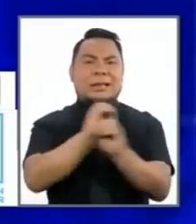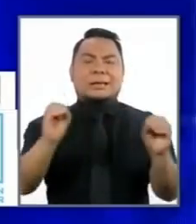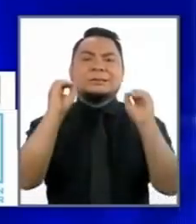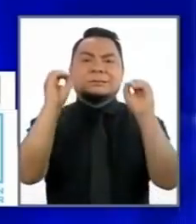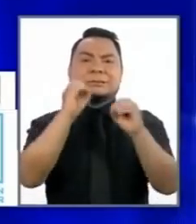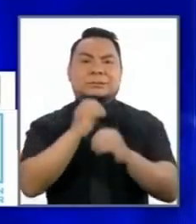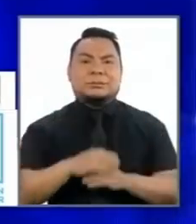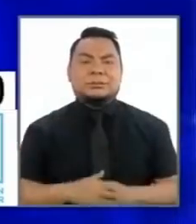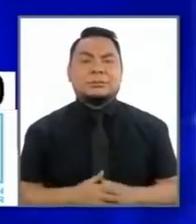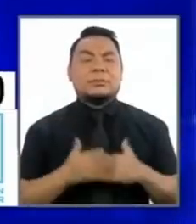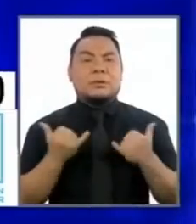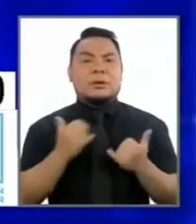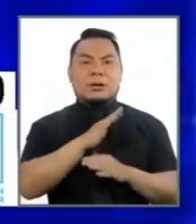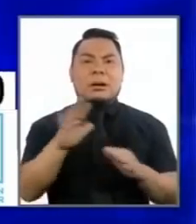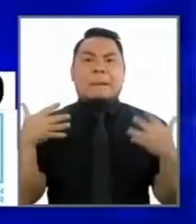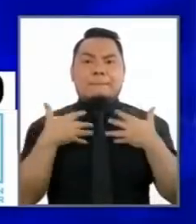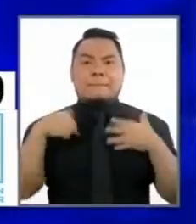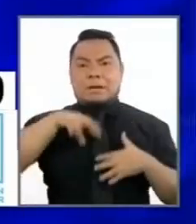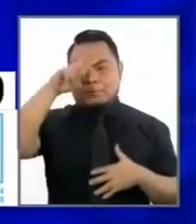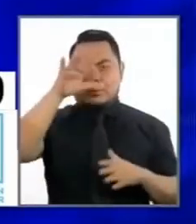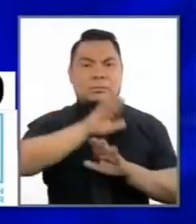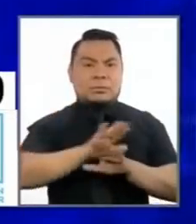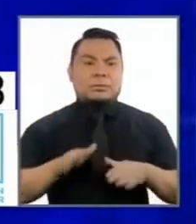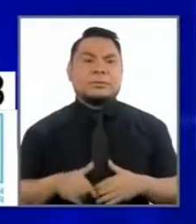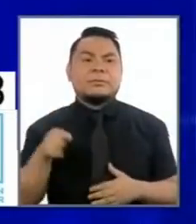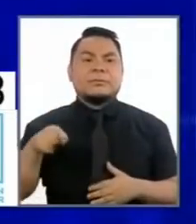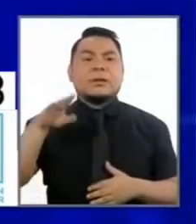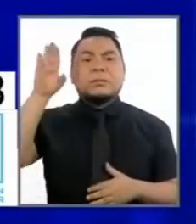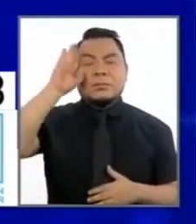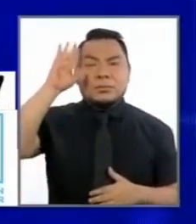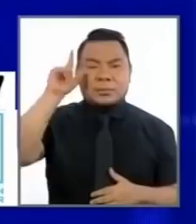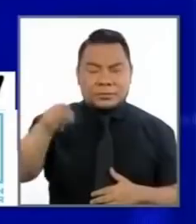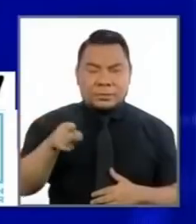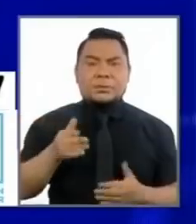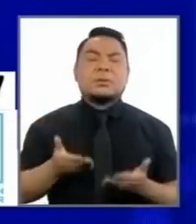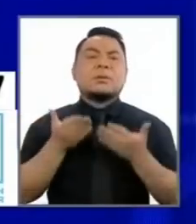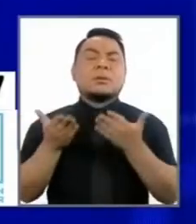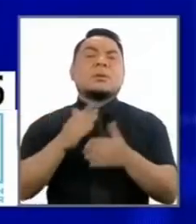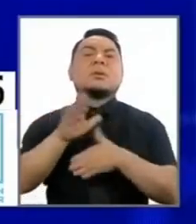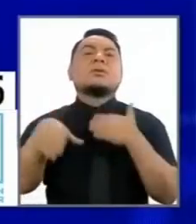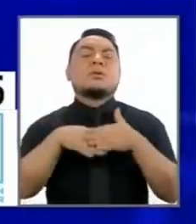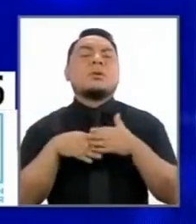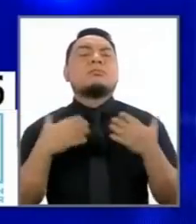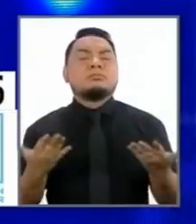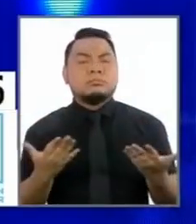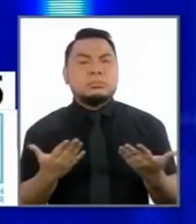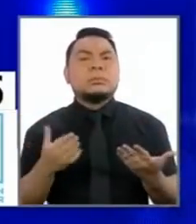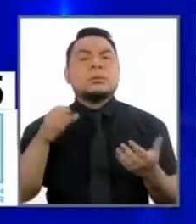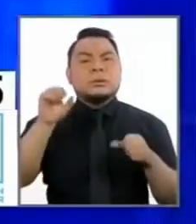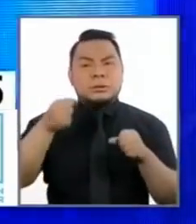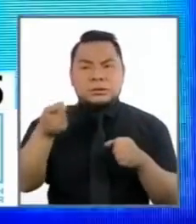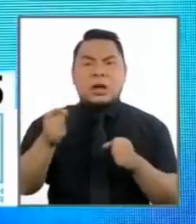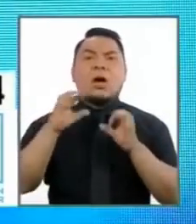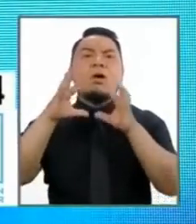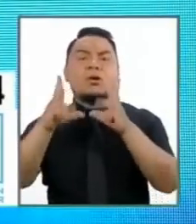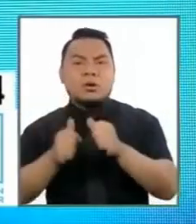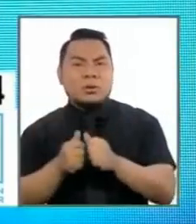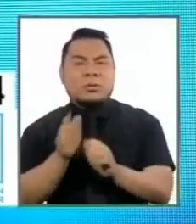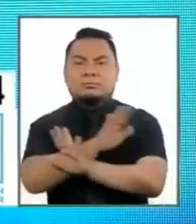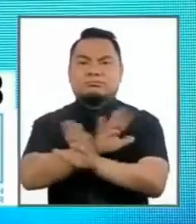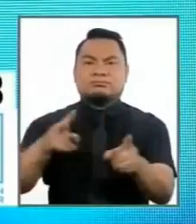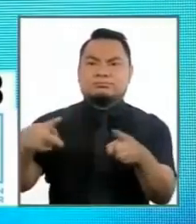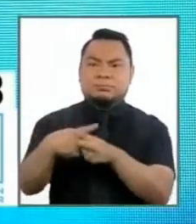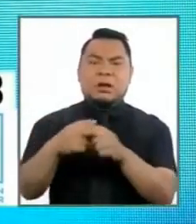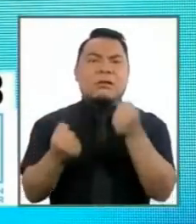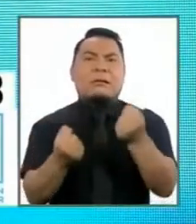Se acabó. No habrá más miedo en el Perú. La Policía Nacional será equipada con motos alquiladas a fin de evitar robos de piezas.